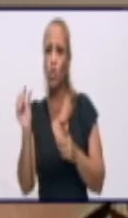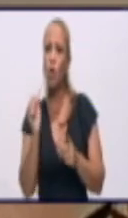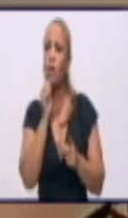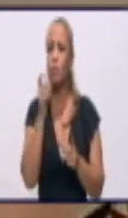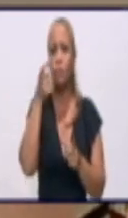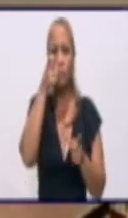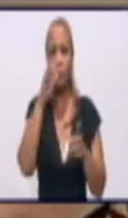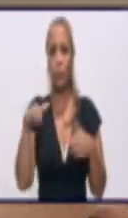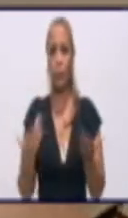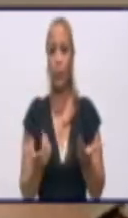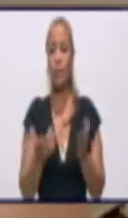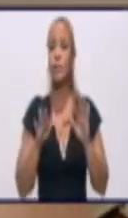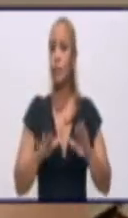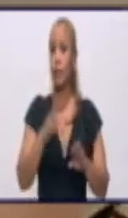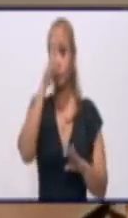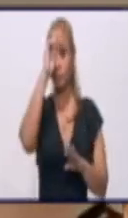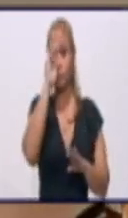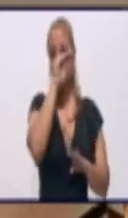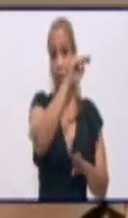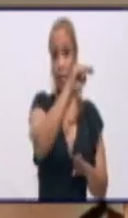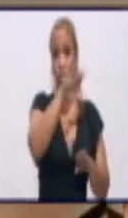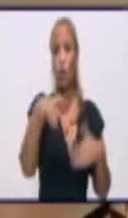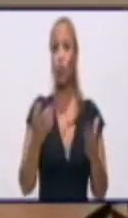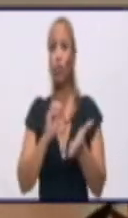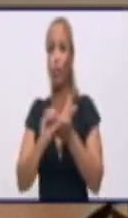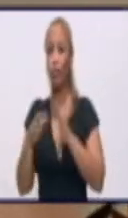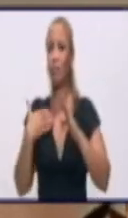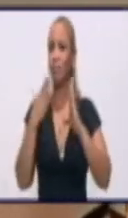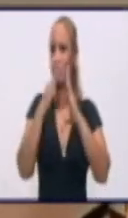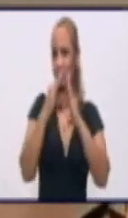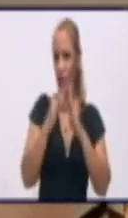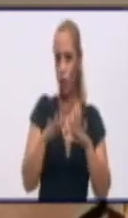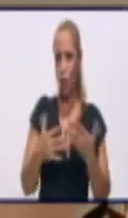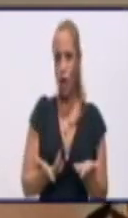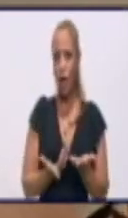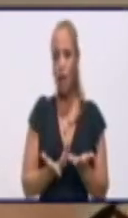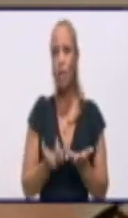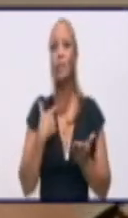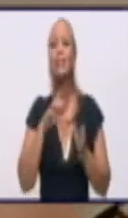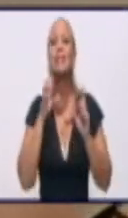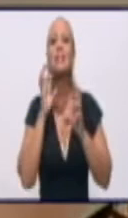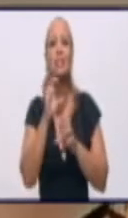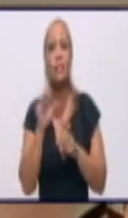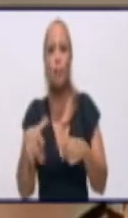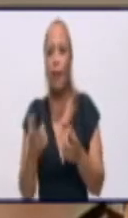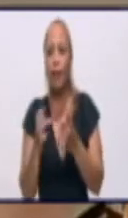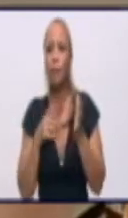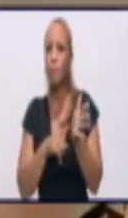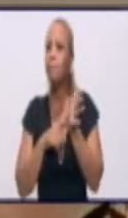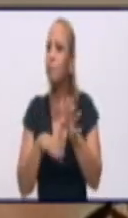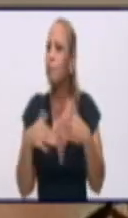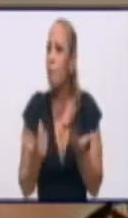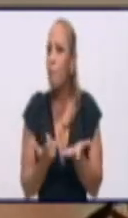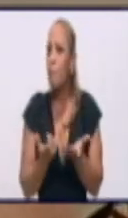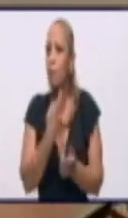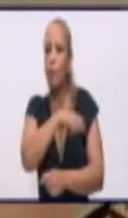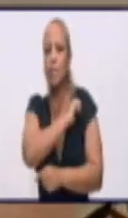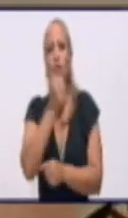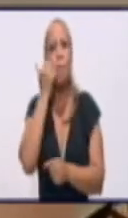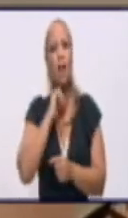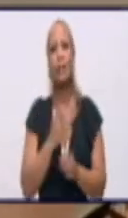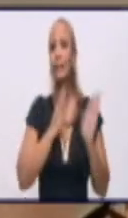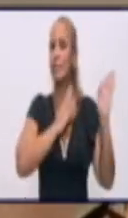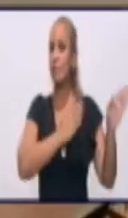dejando en un ingreso en el hogar. Lo que también exige que la población sea más disciplinada, más consciente del